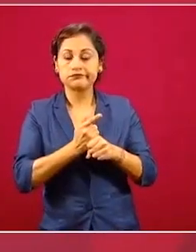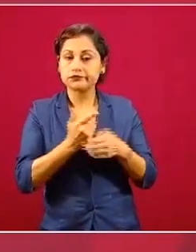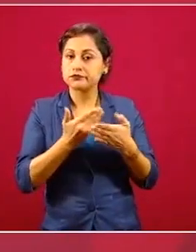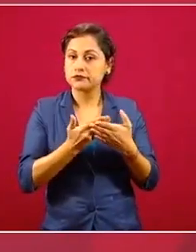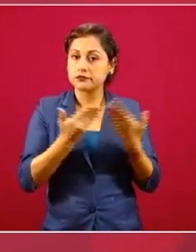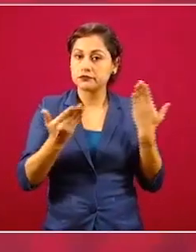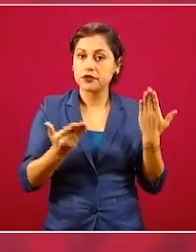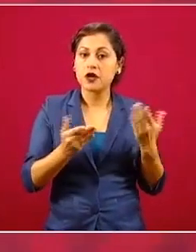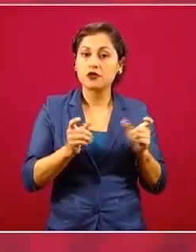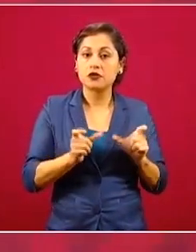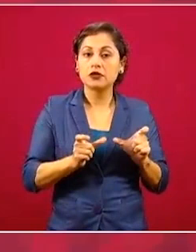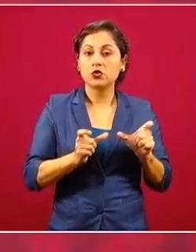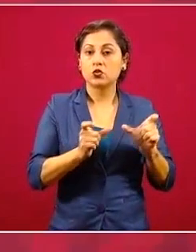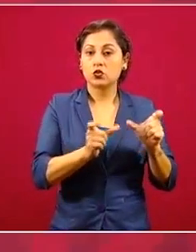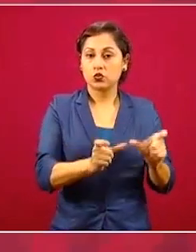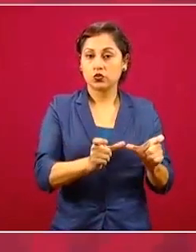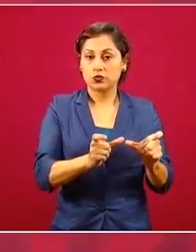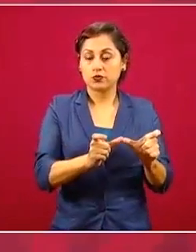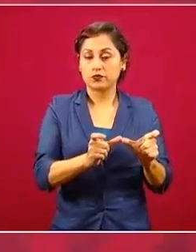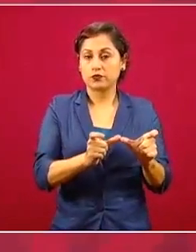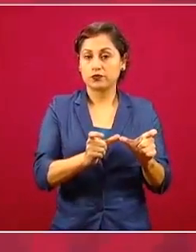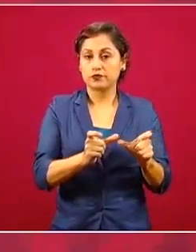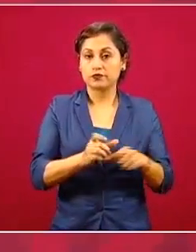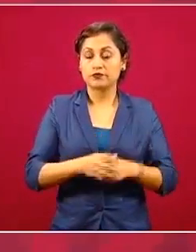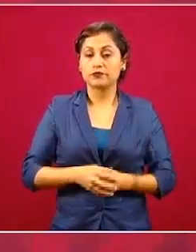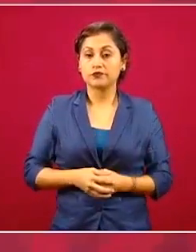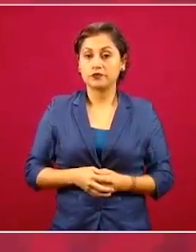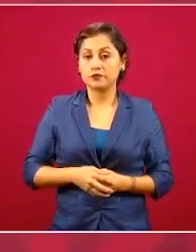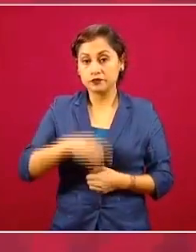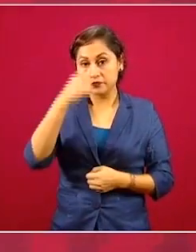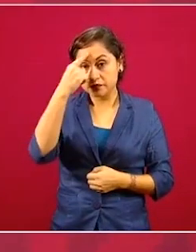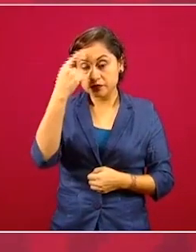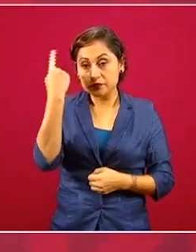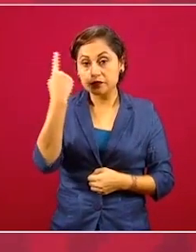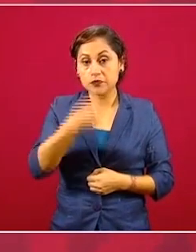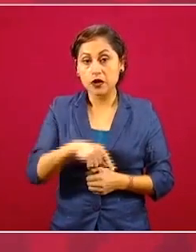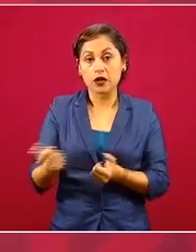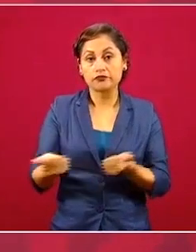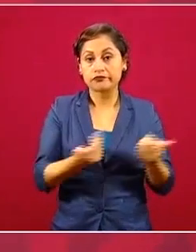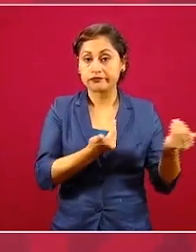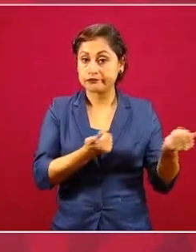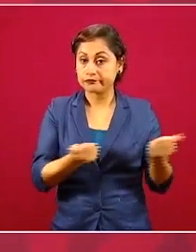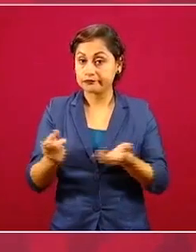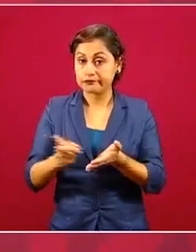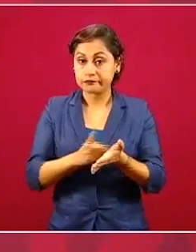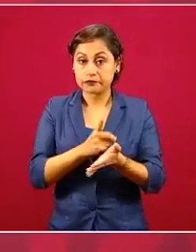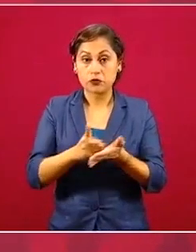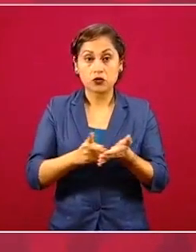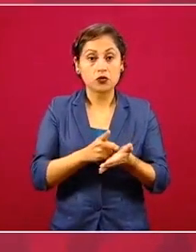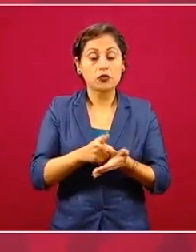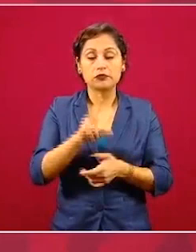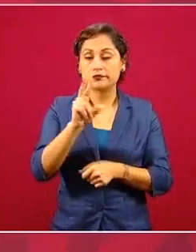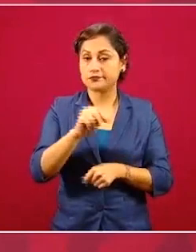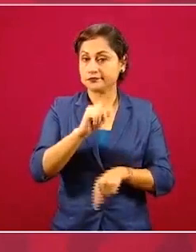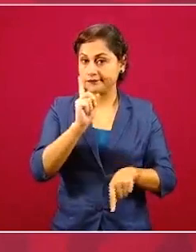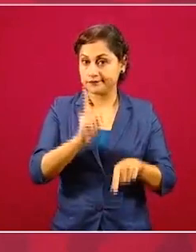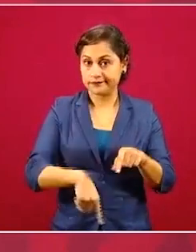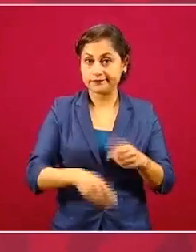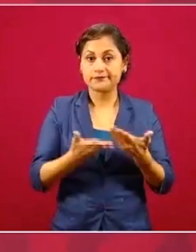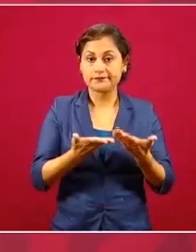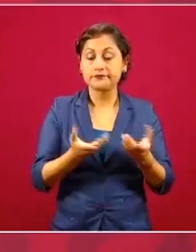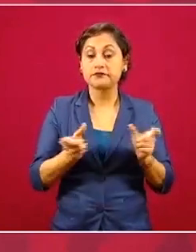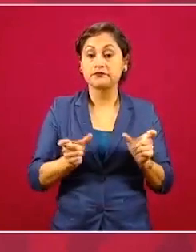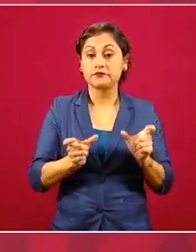se siga transportando droga hacia Estados Unidos de esta